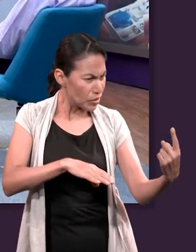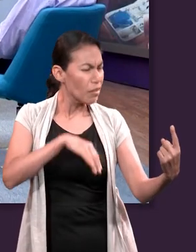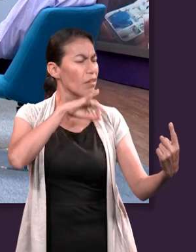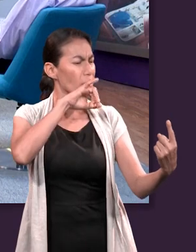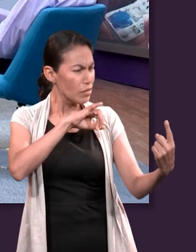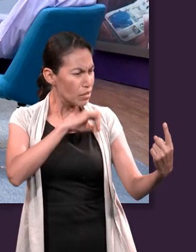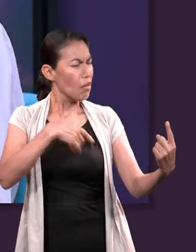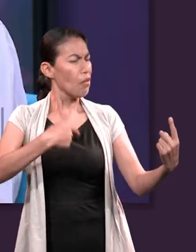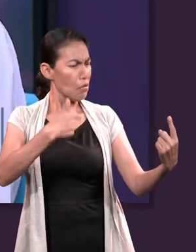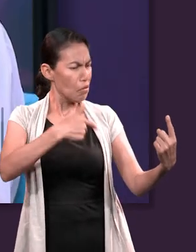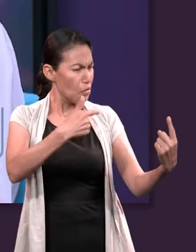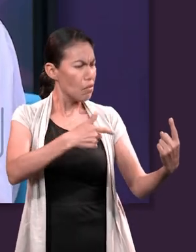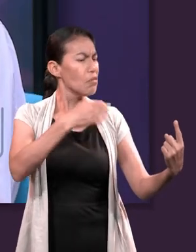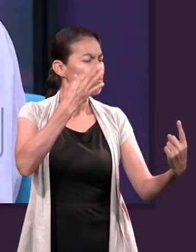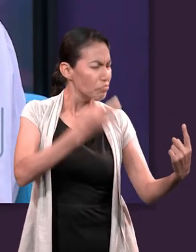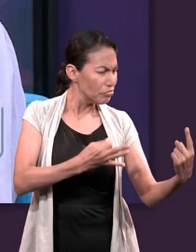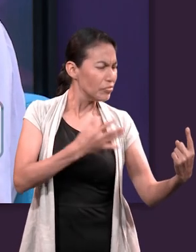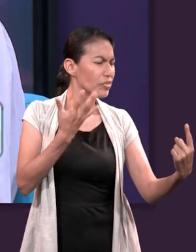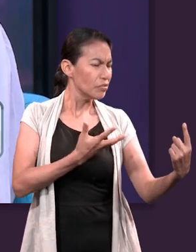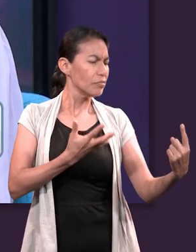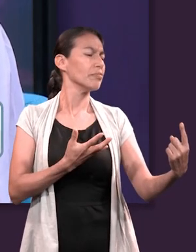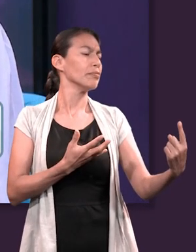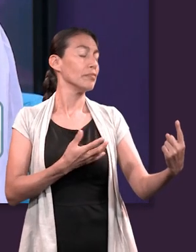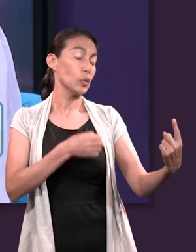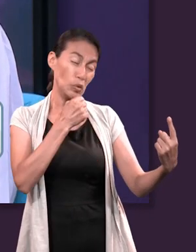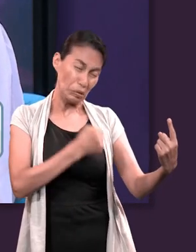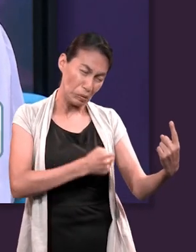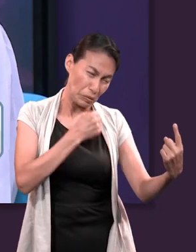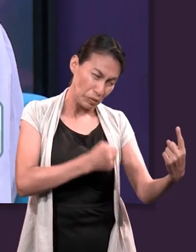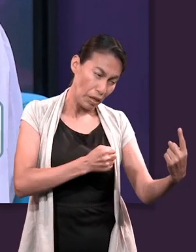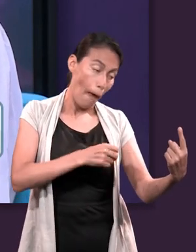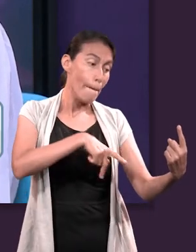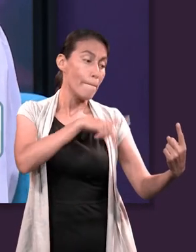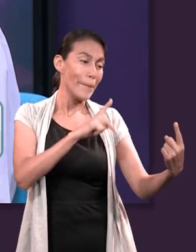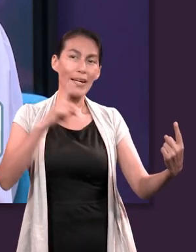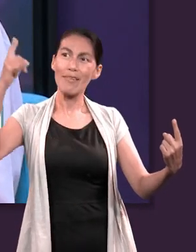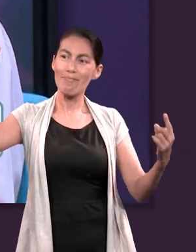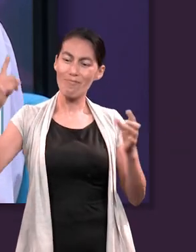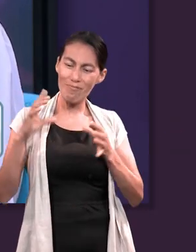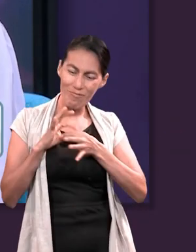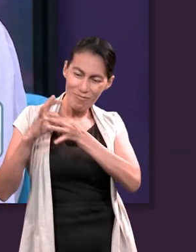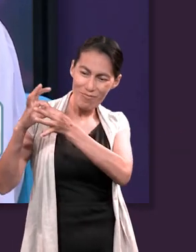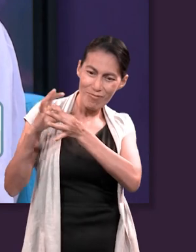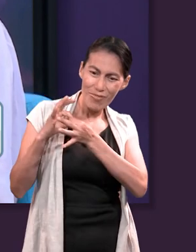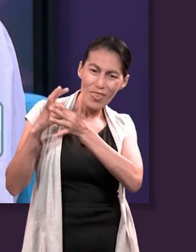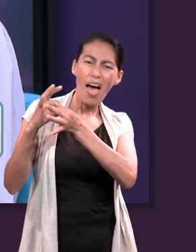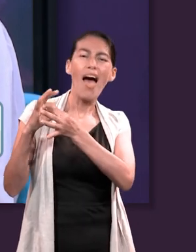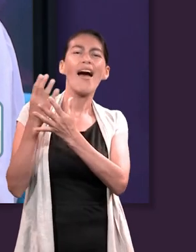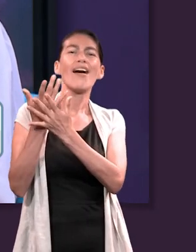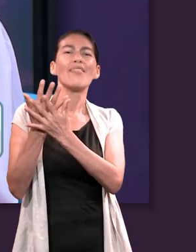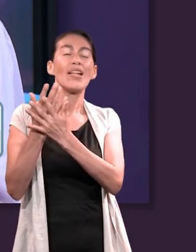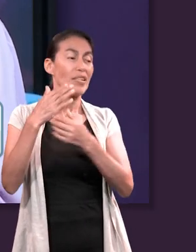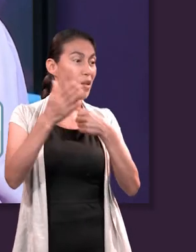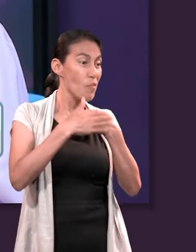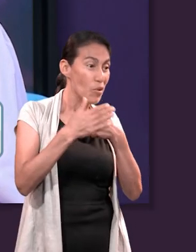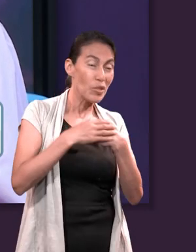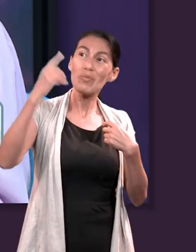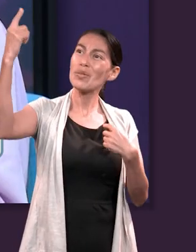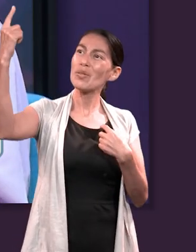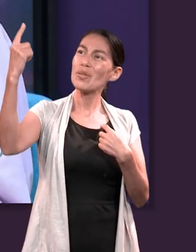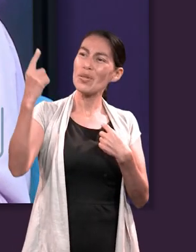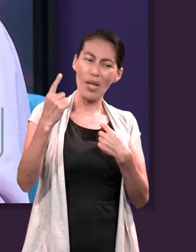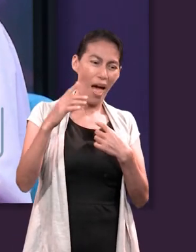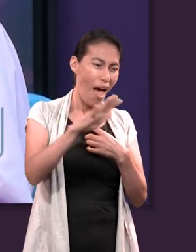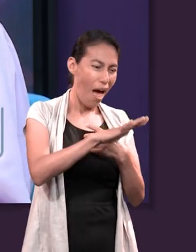la realidad y decir sí, sí van a morir, sí van a enfrentar las consecuencias de las decisiones que han tomado, pero en mí